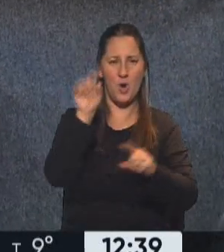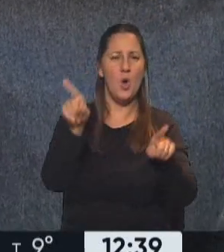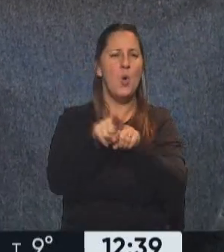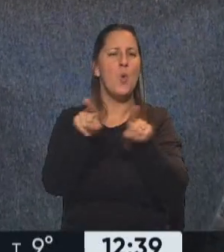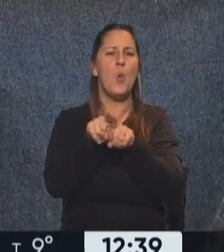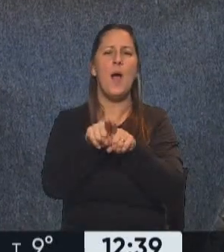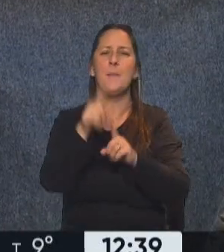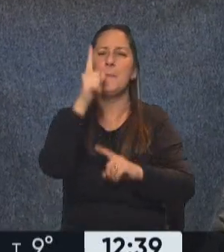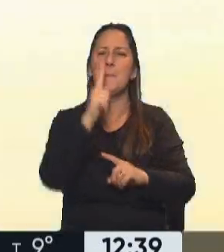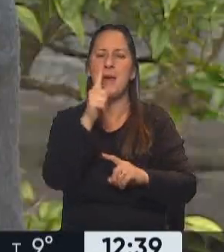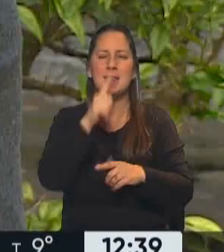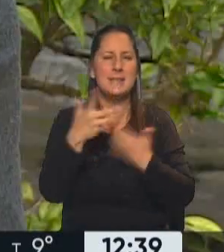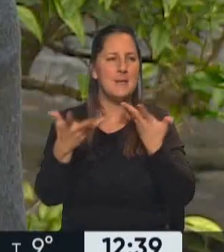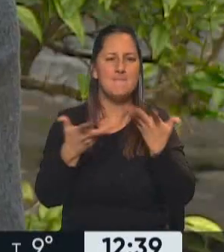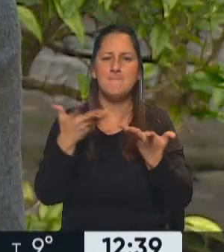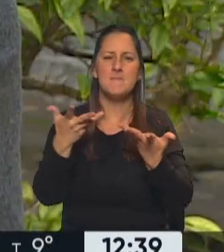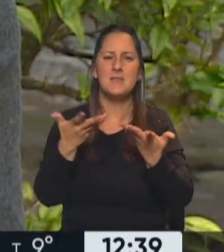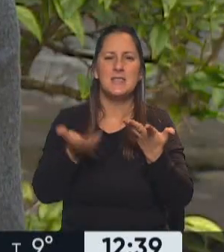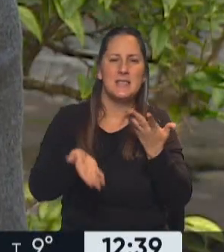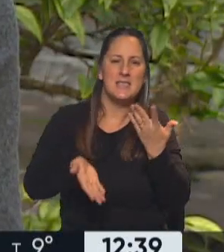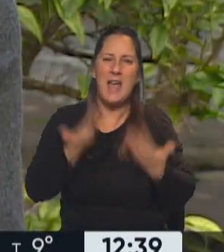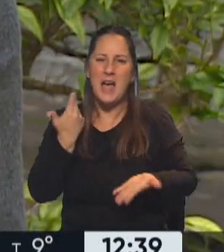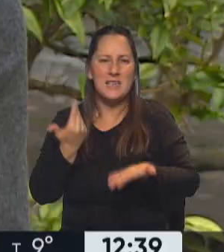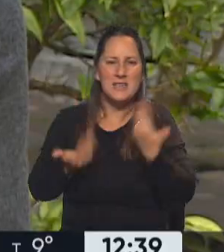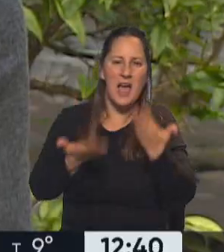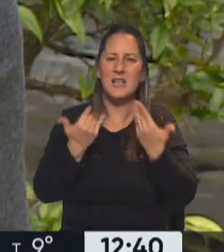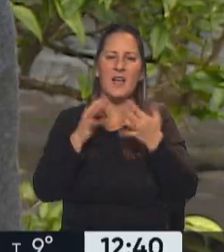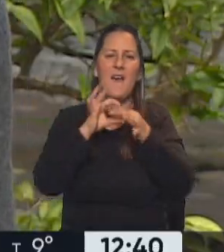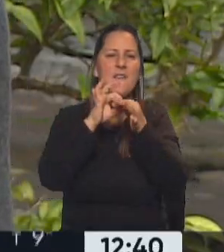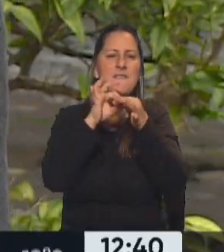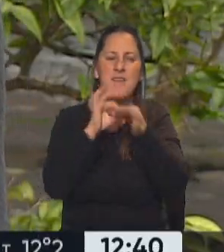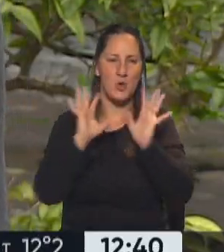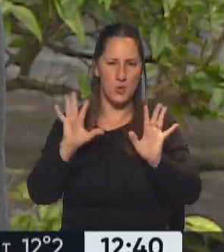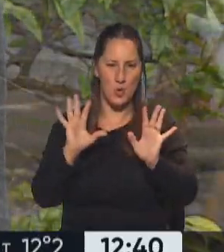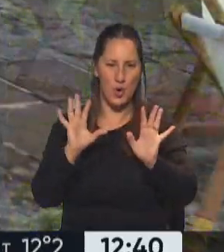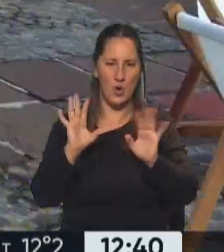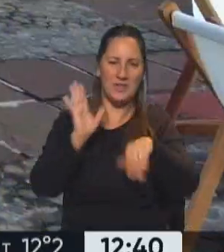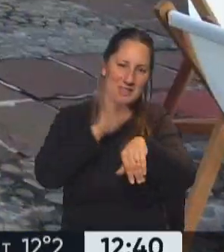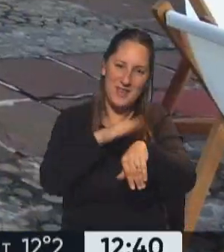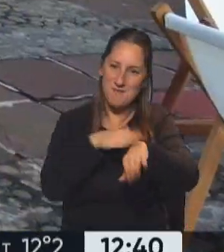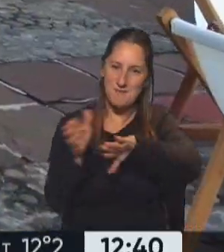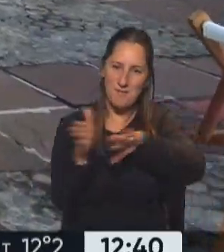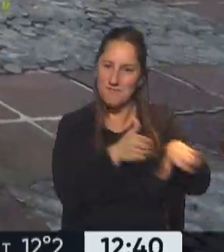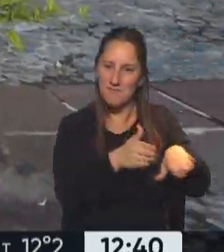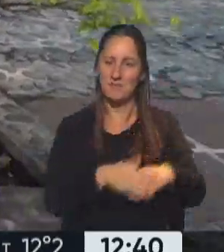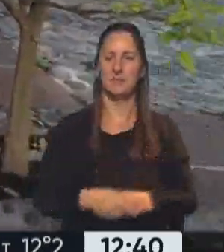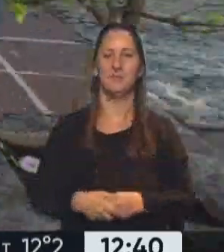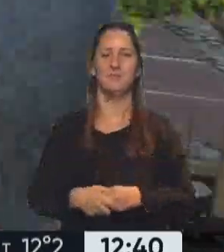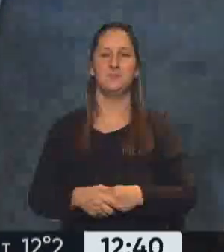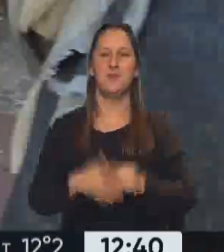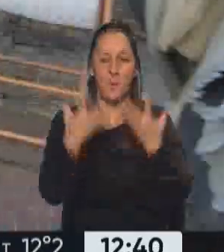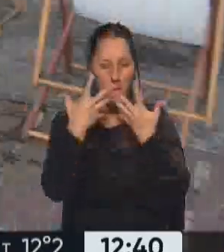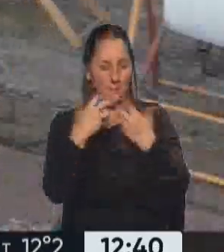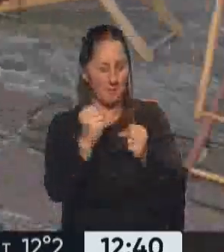pudiera desarmar o los vínculos fueran en coreografía siempre, más allá del tiempo. Reconfortarse y